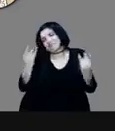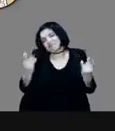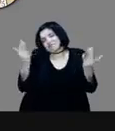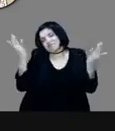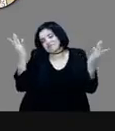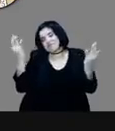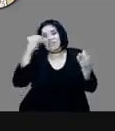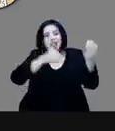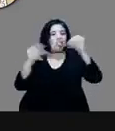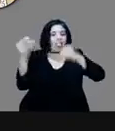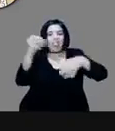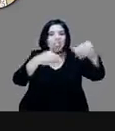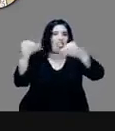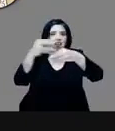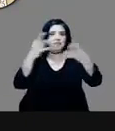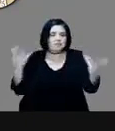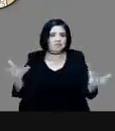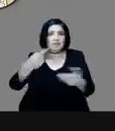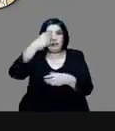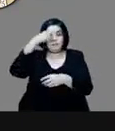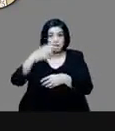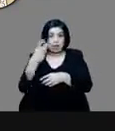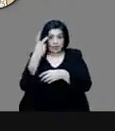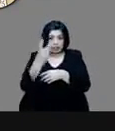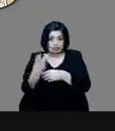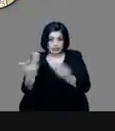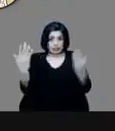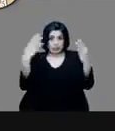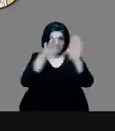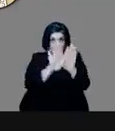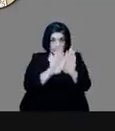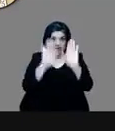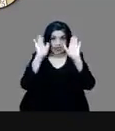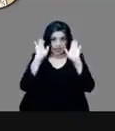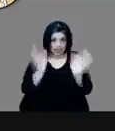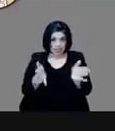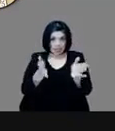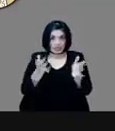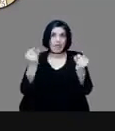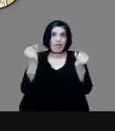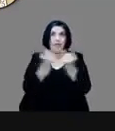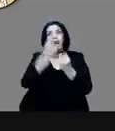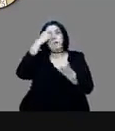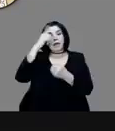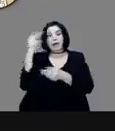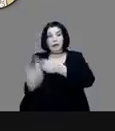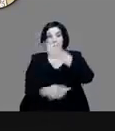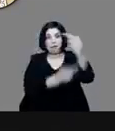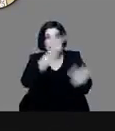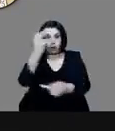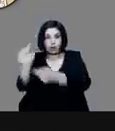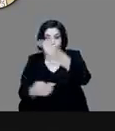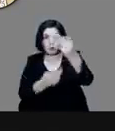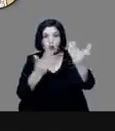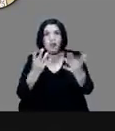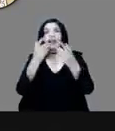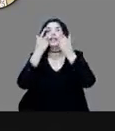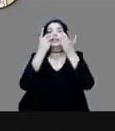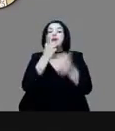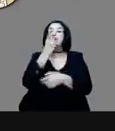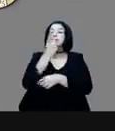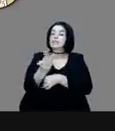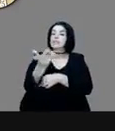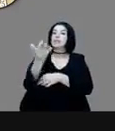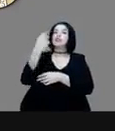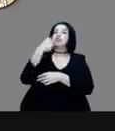cerrar ya con esto, para también dar paso a las preguntas, quiero comentar que